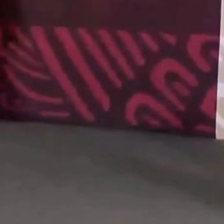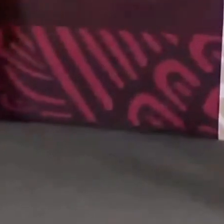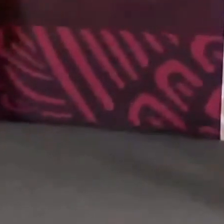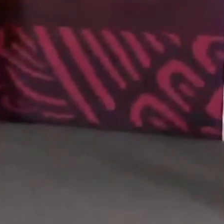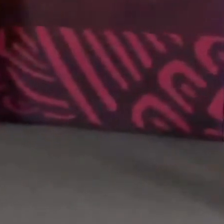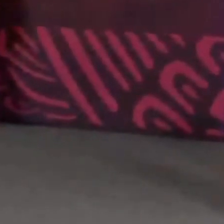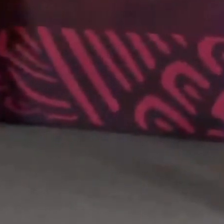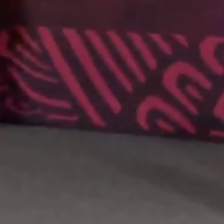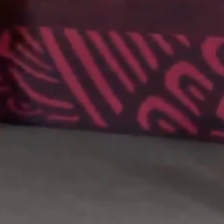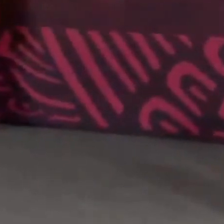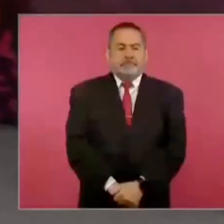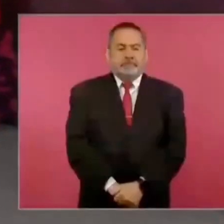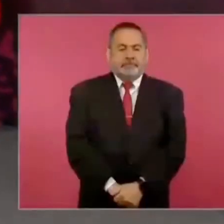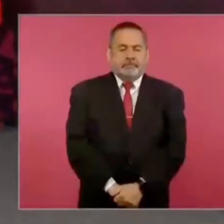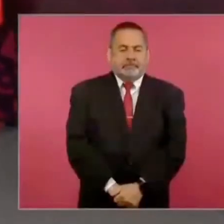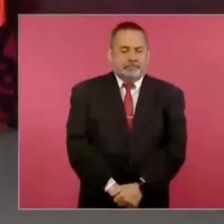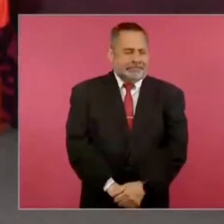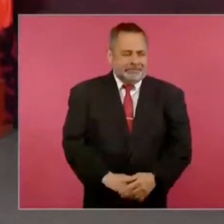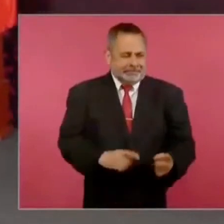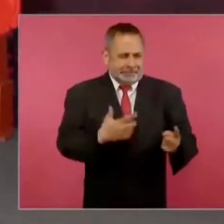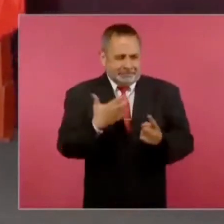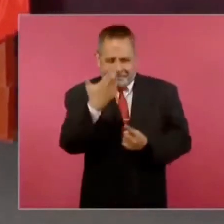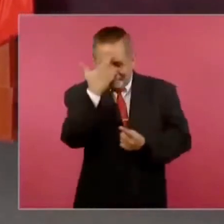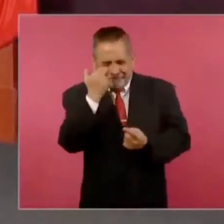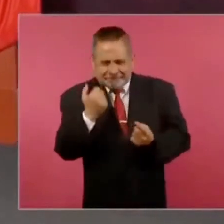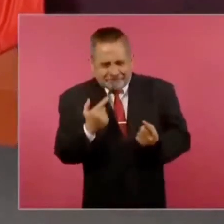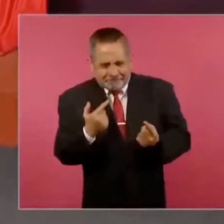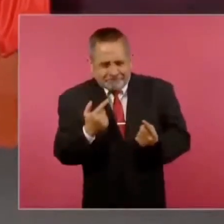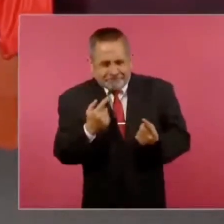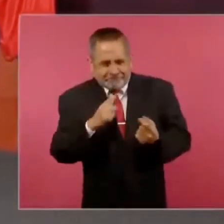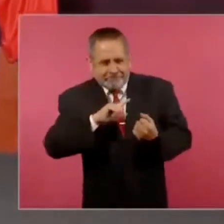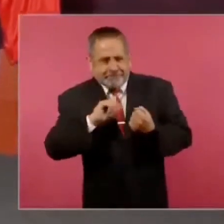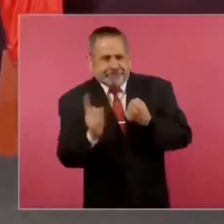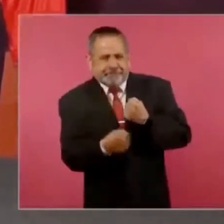Lo que no suena lógico suena metálico.